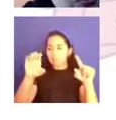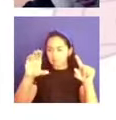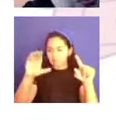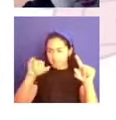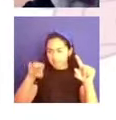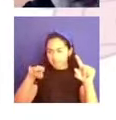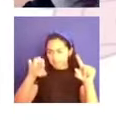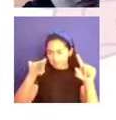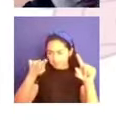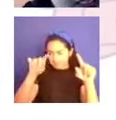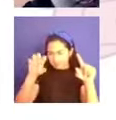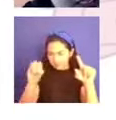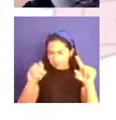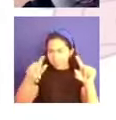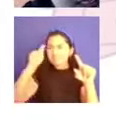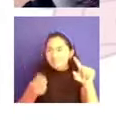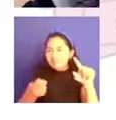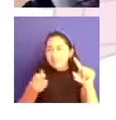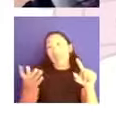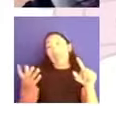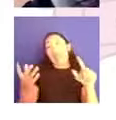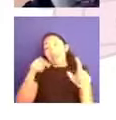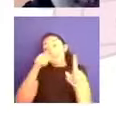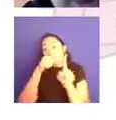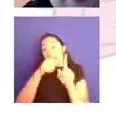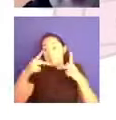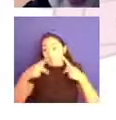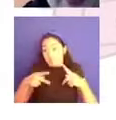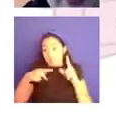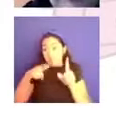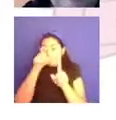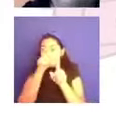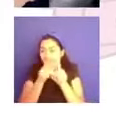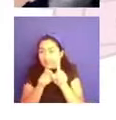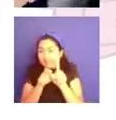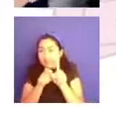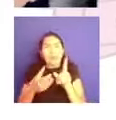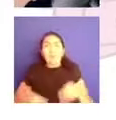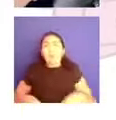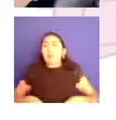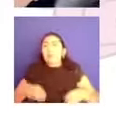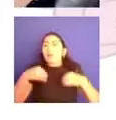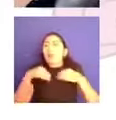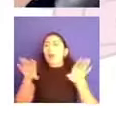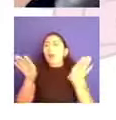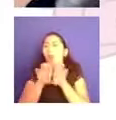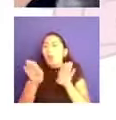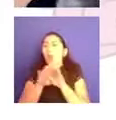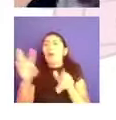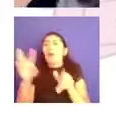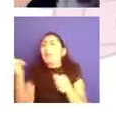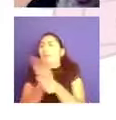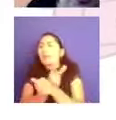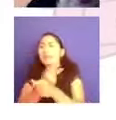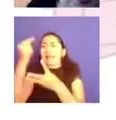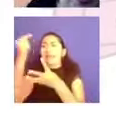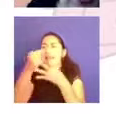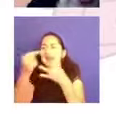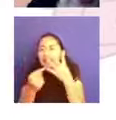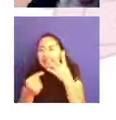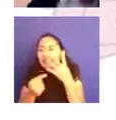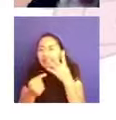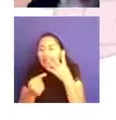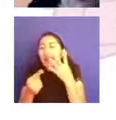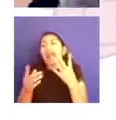pasando con una persona, ya sea en esta parte de lo que se me diagnosticó